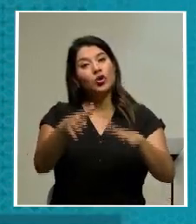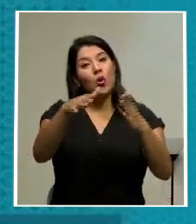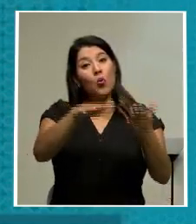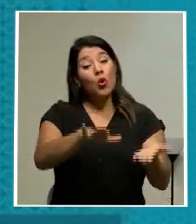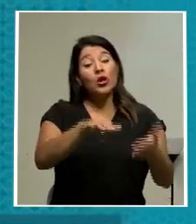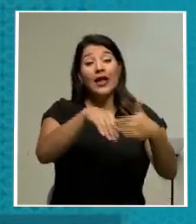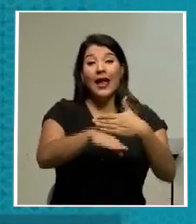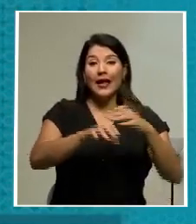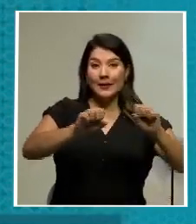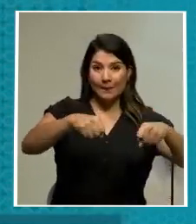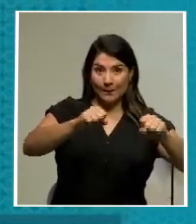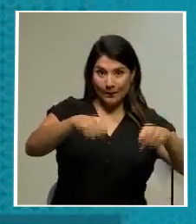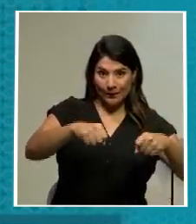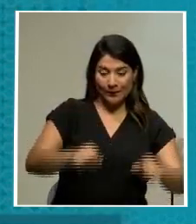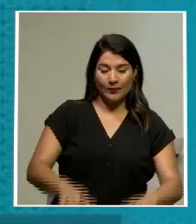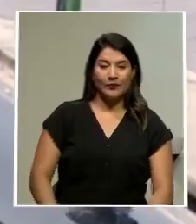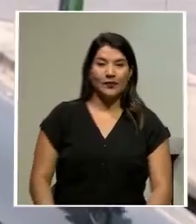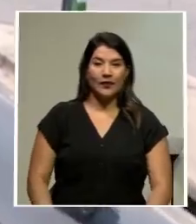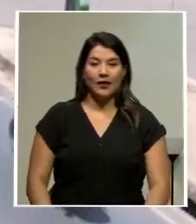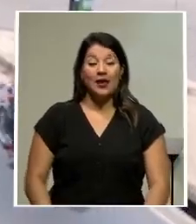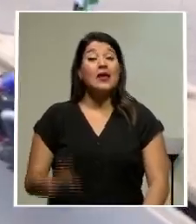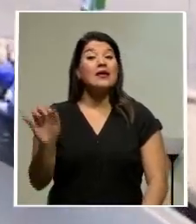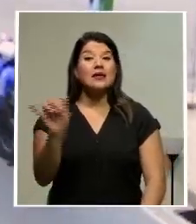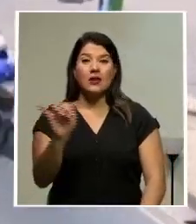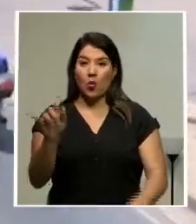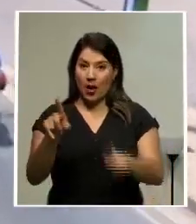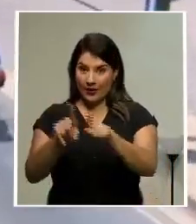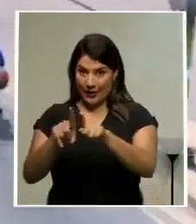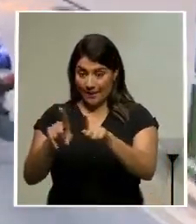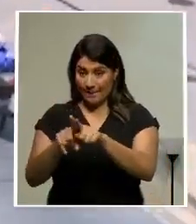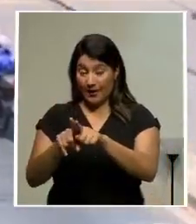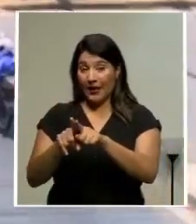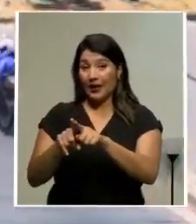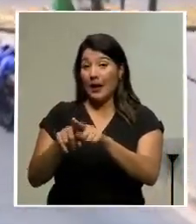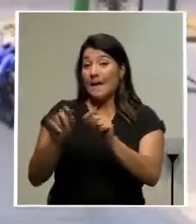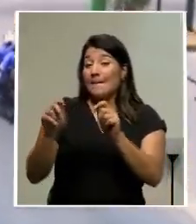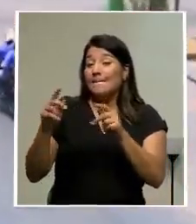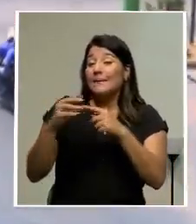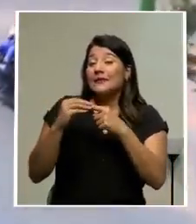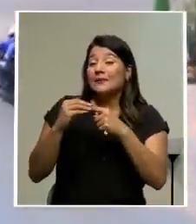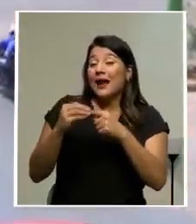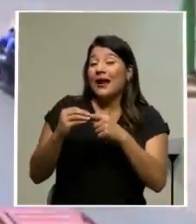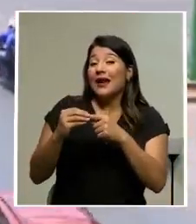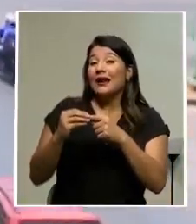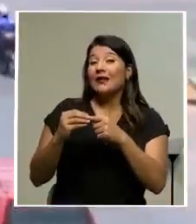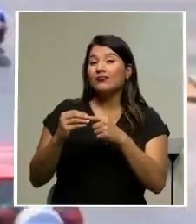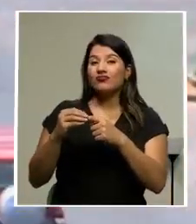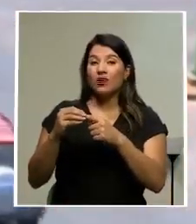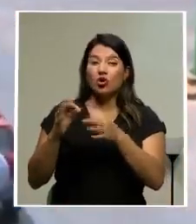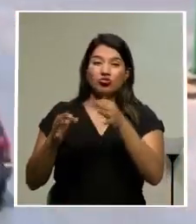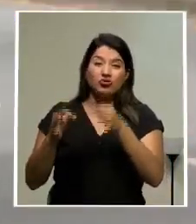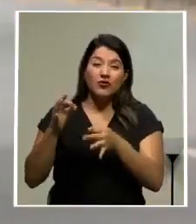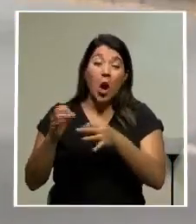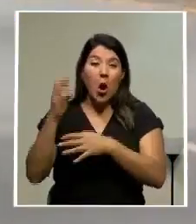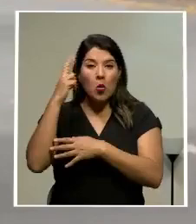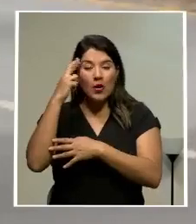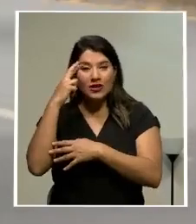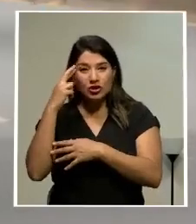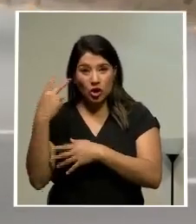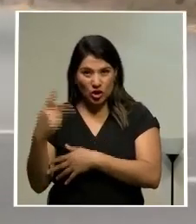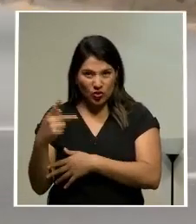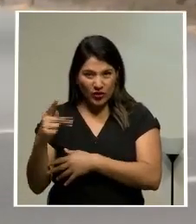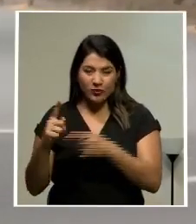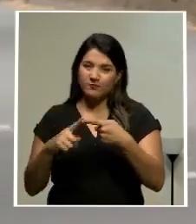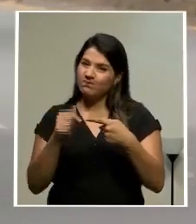mientras viajaban en este vehículo. De igual manera, dentro de los posibles factores de riesgo que pudieron incidir en las fatalidades, la